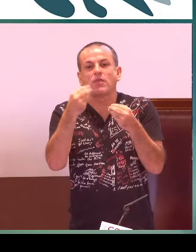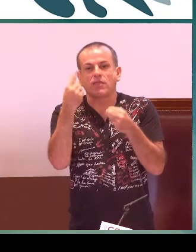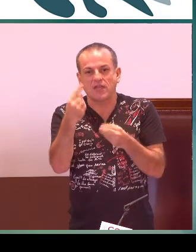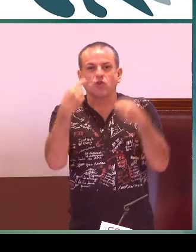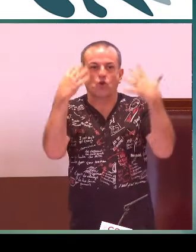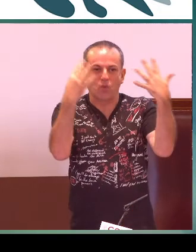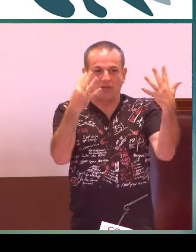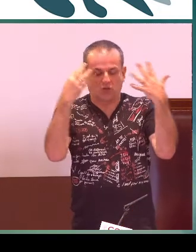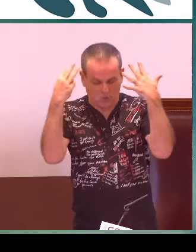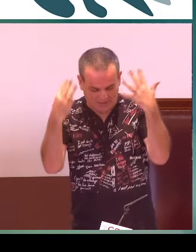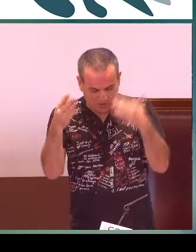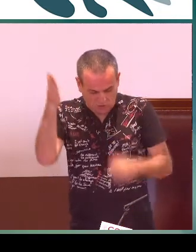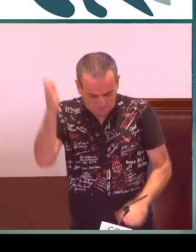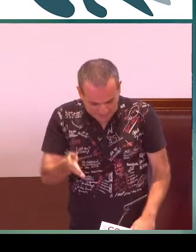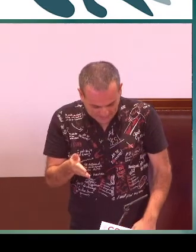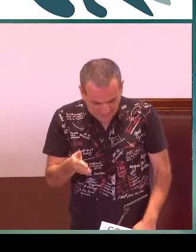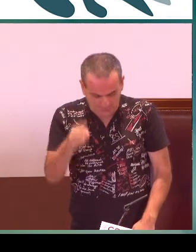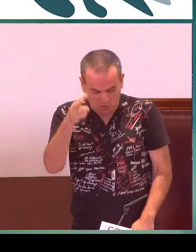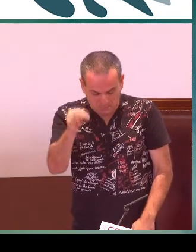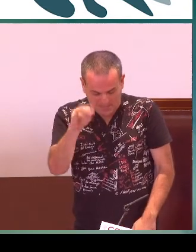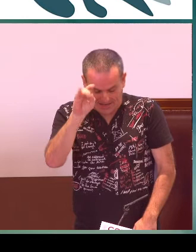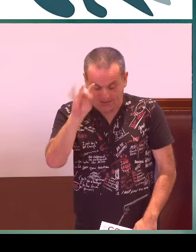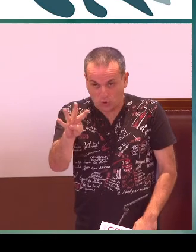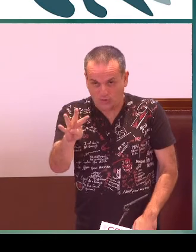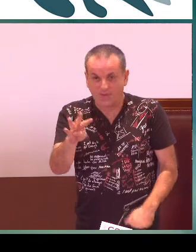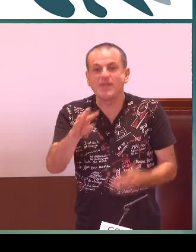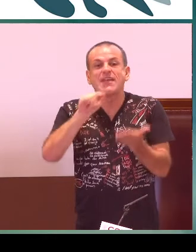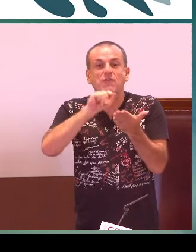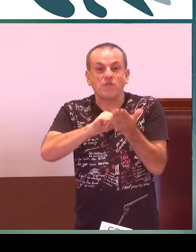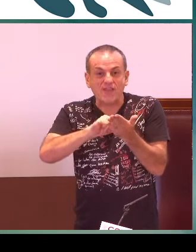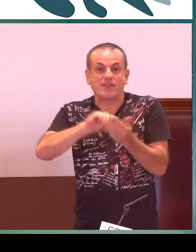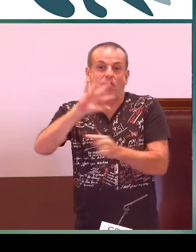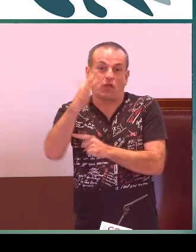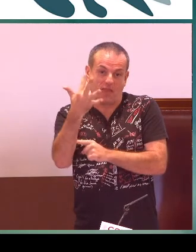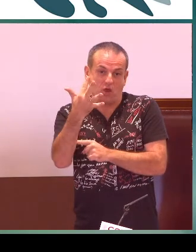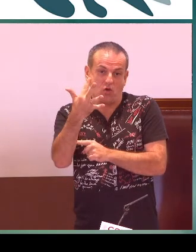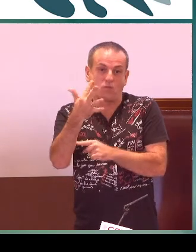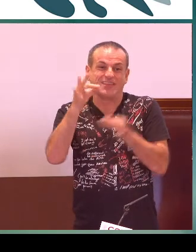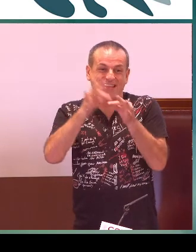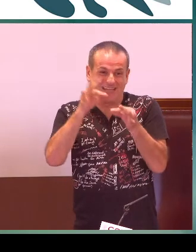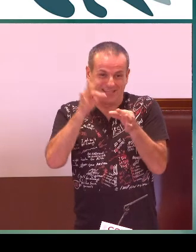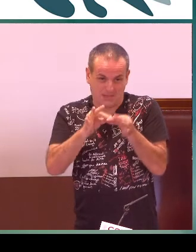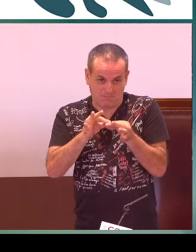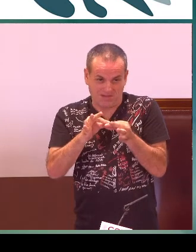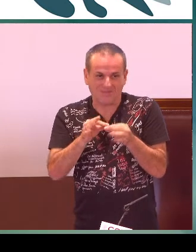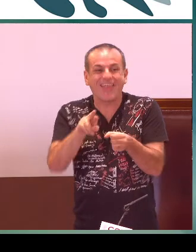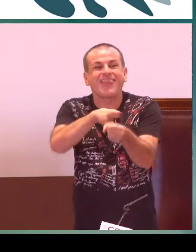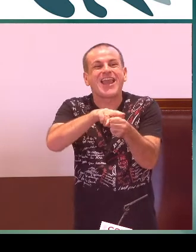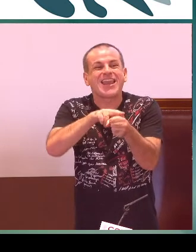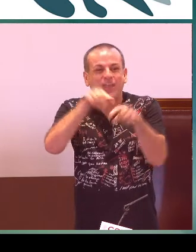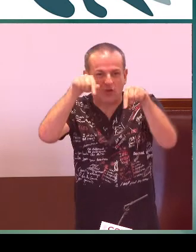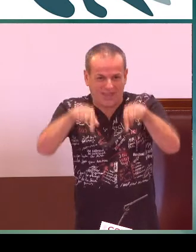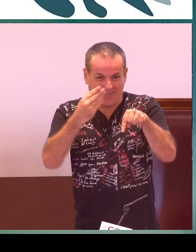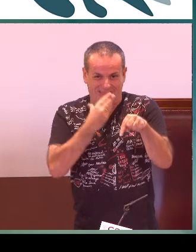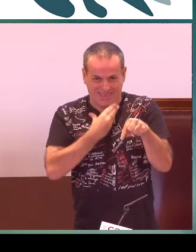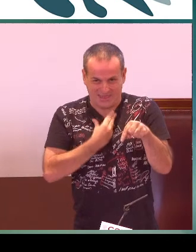El Real Decreto 198 del 2014, del 5